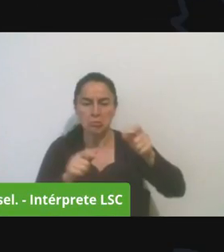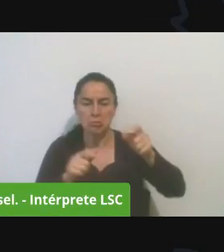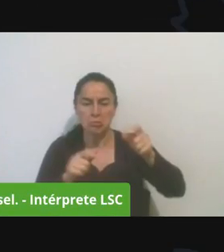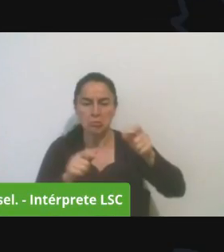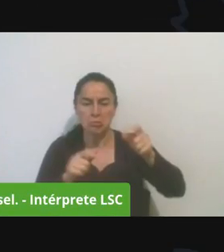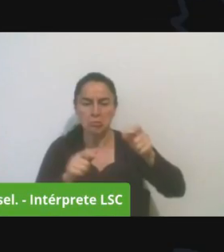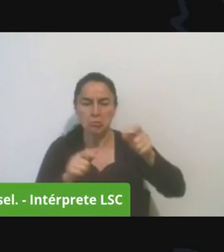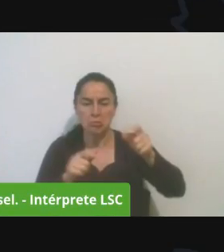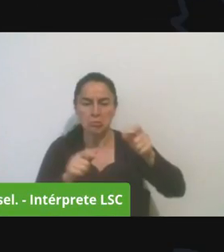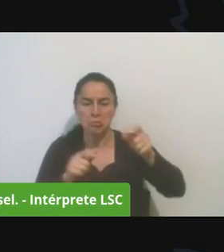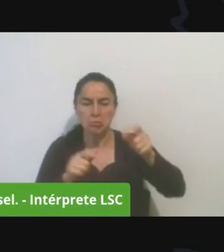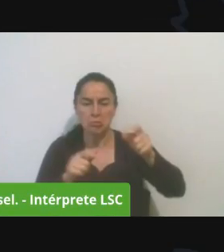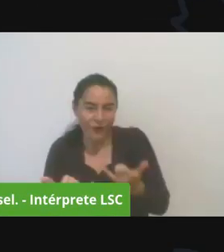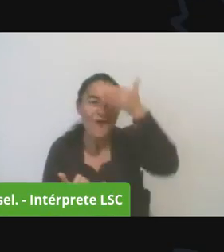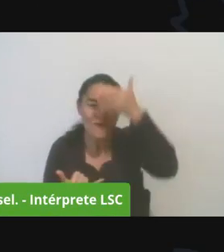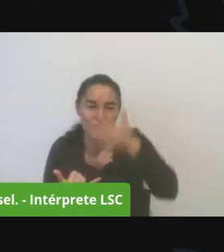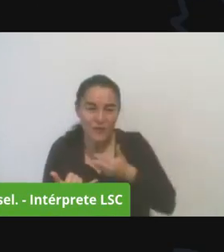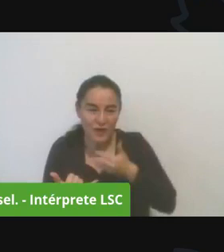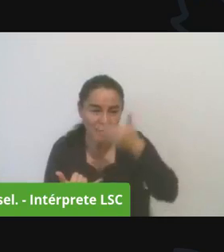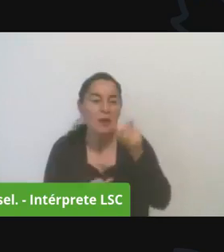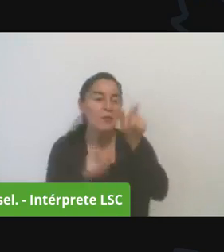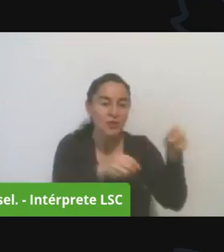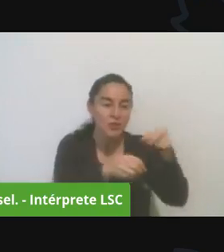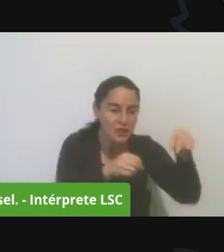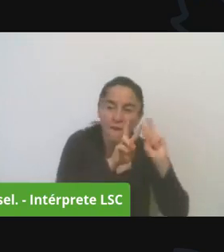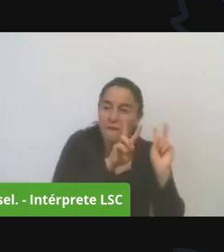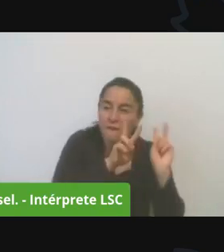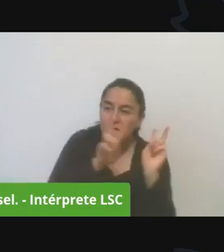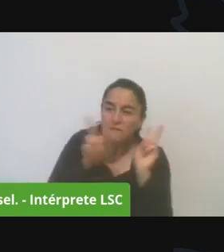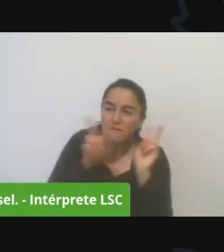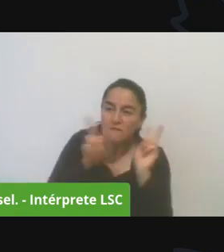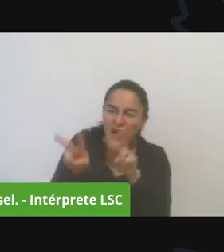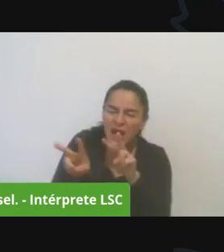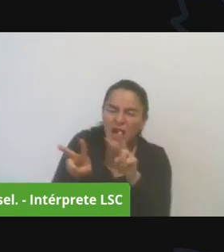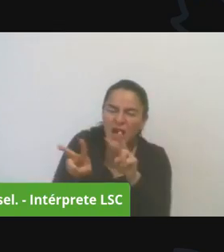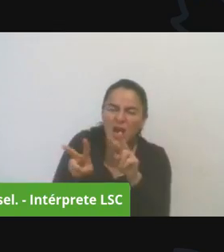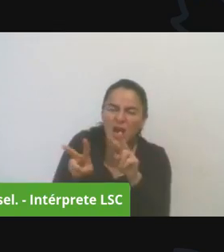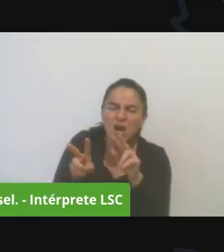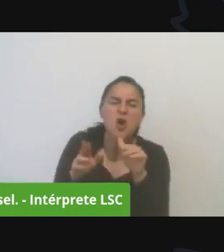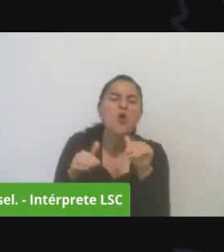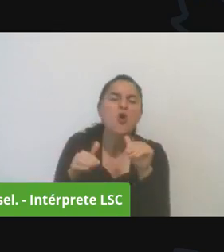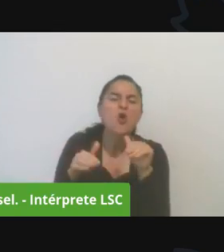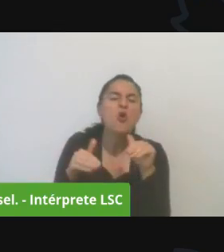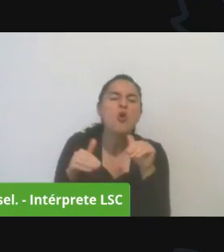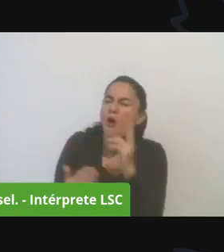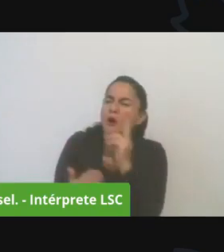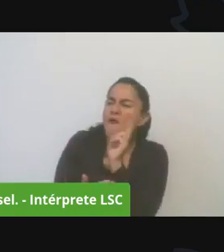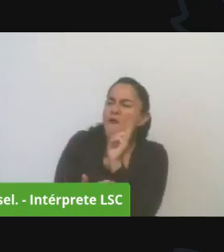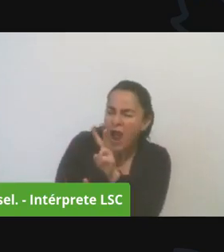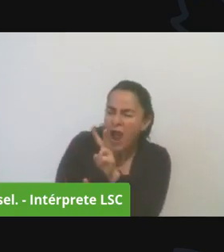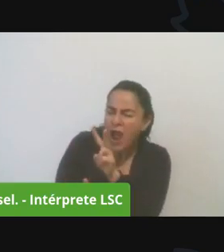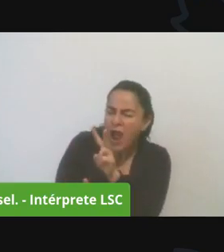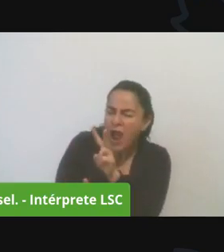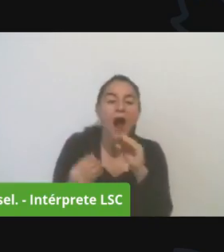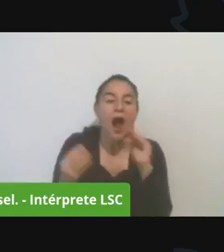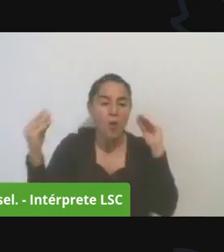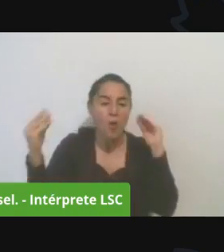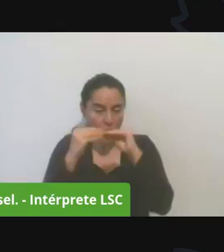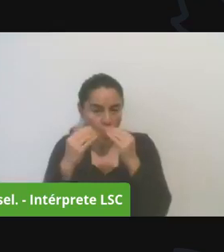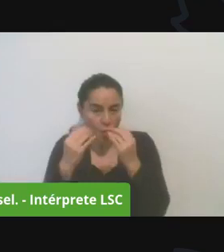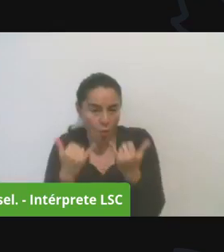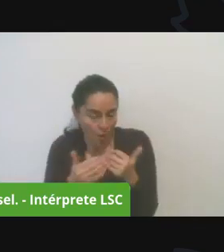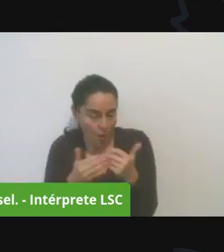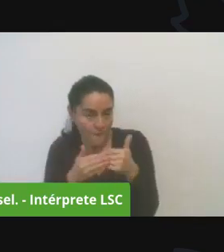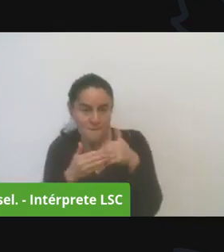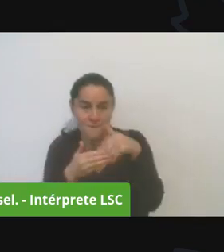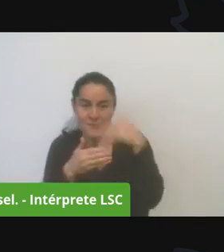participar en este proceso y en esta alianza que hoy justamente estamos inaugurando por eso quiero darle la bienvenida al subdirector de